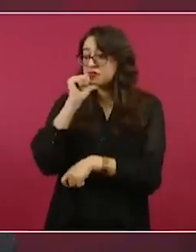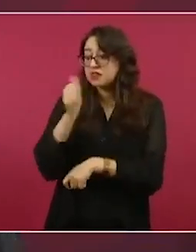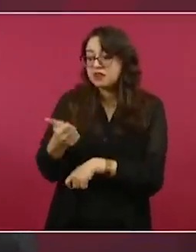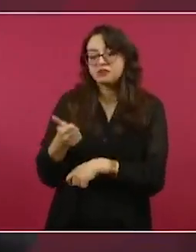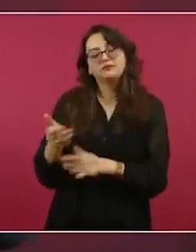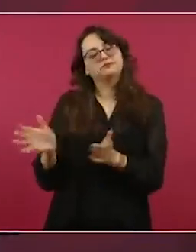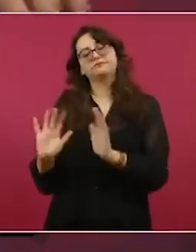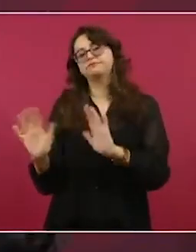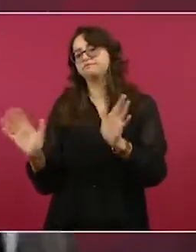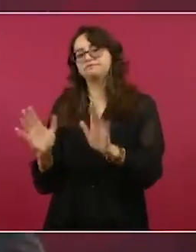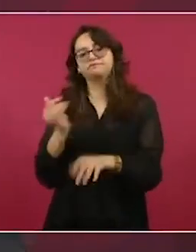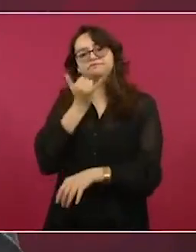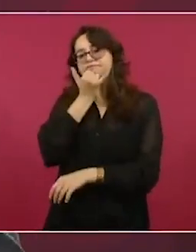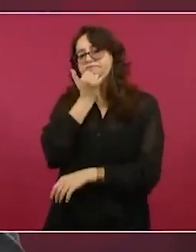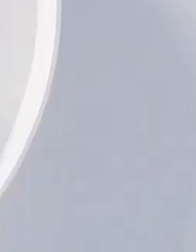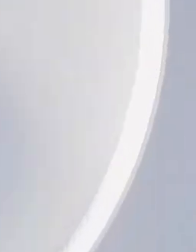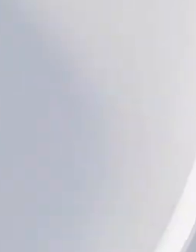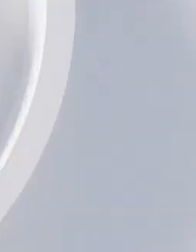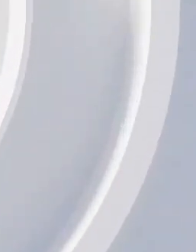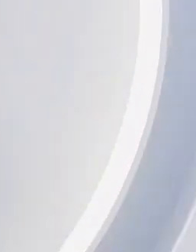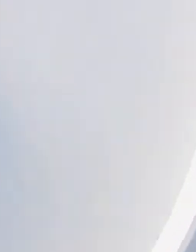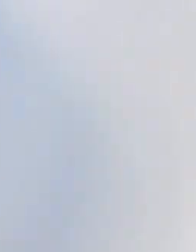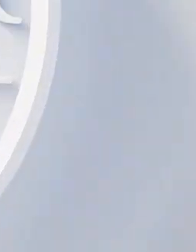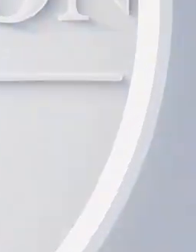difícil y probablemente te van a repatriar.